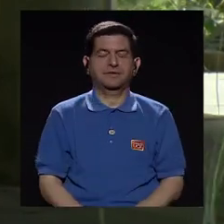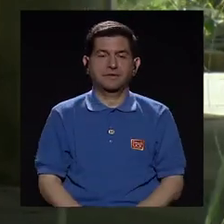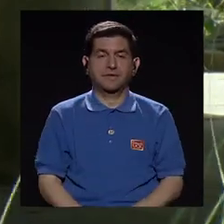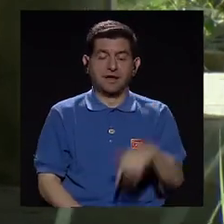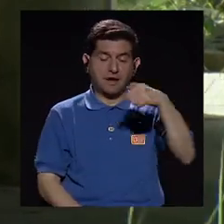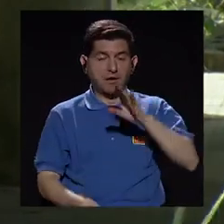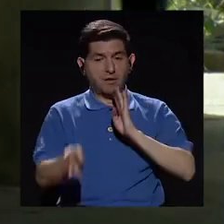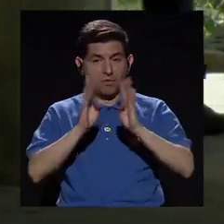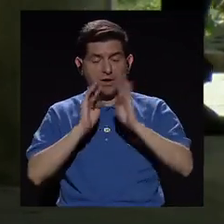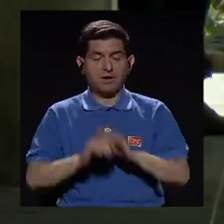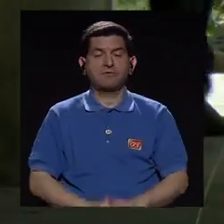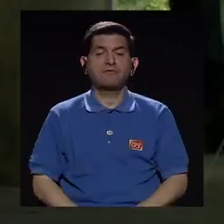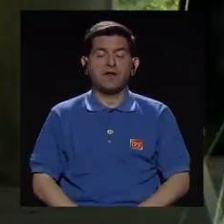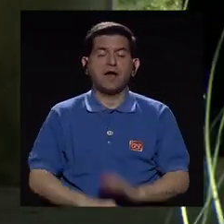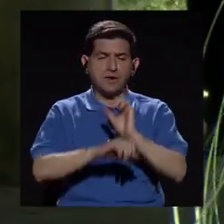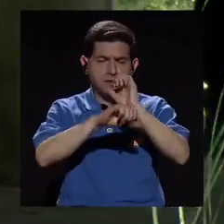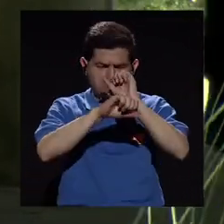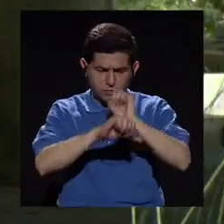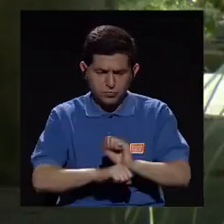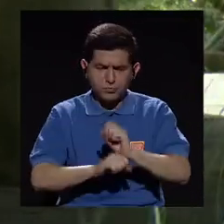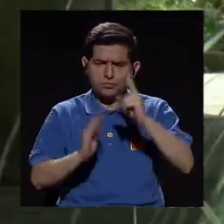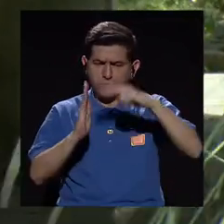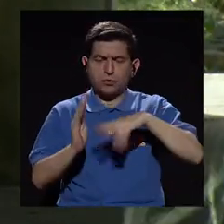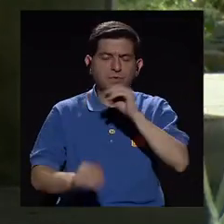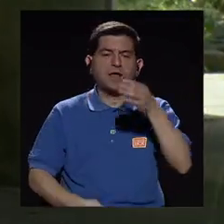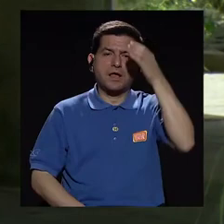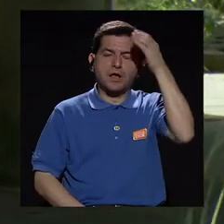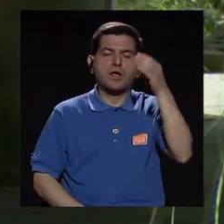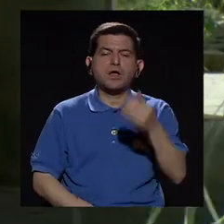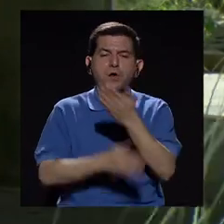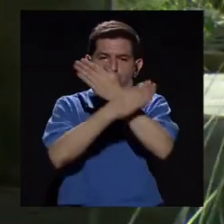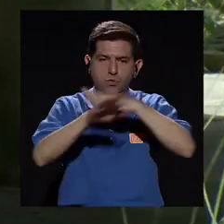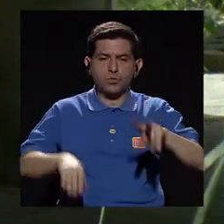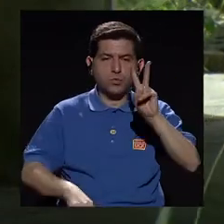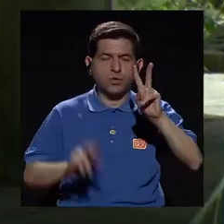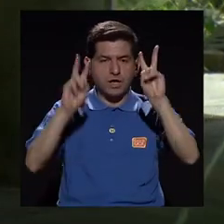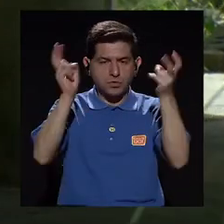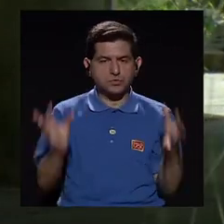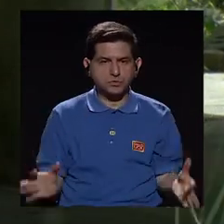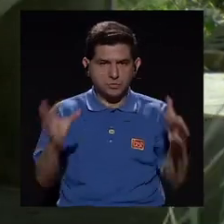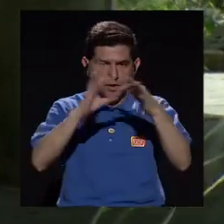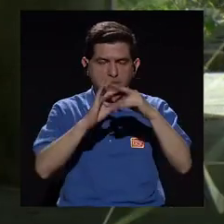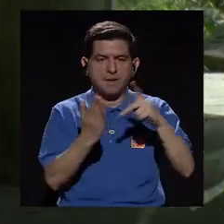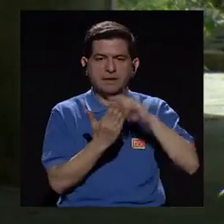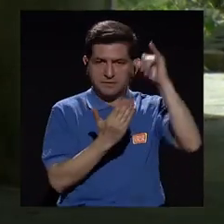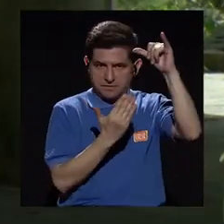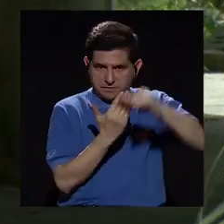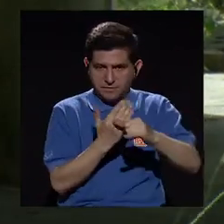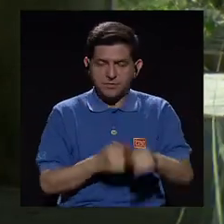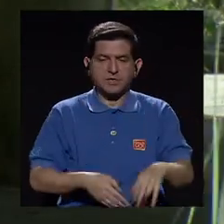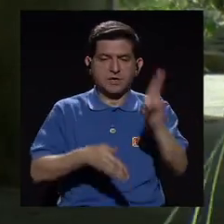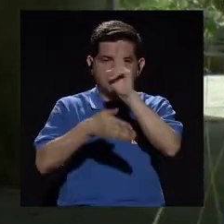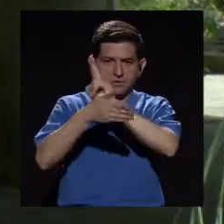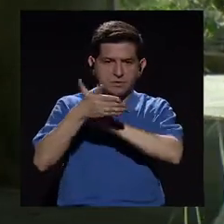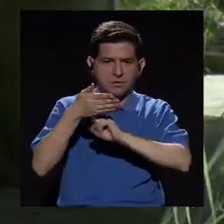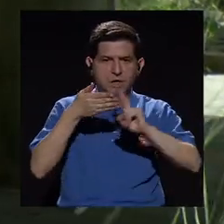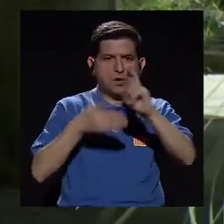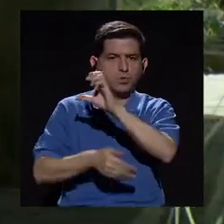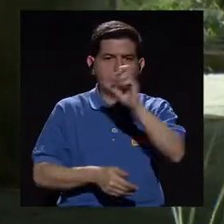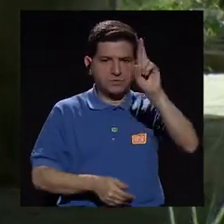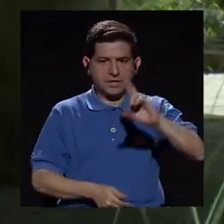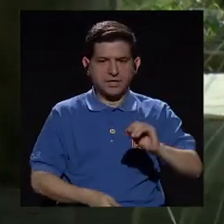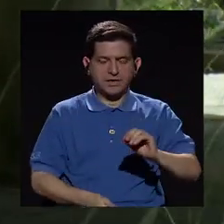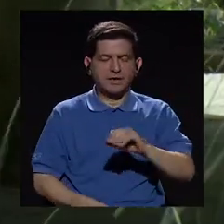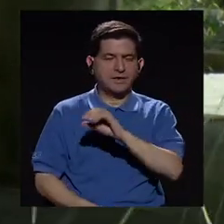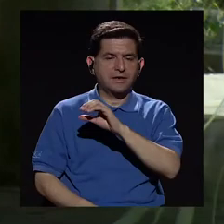precisamente vamos a conversar de los hábitos de la lectura y la cultura de paz, dos temas que se unen en un proyecto de la Universidad de